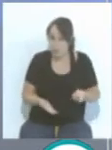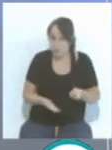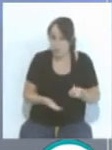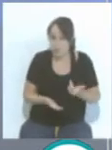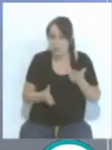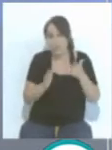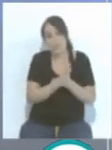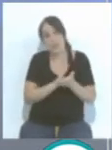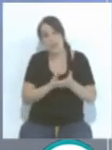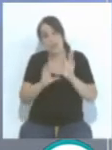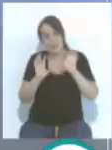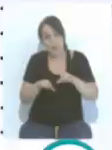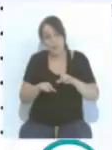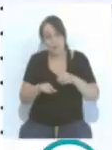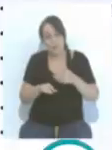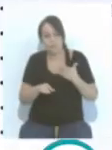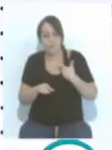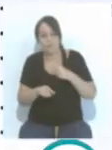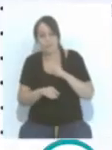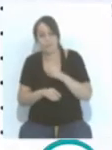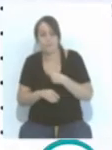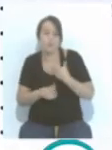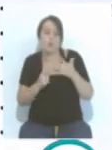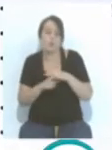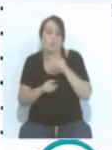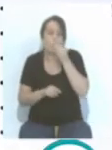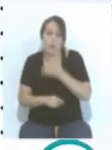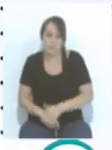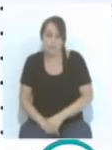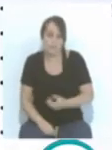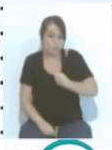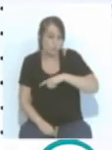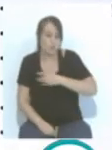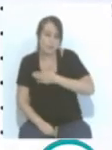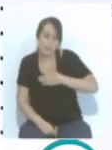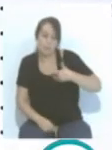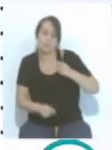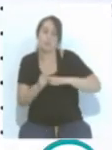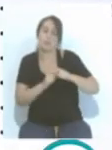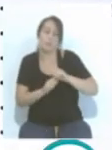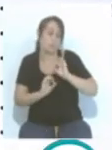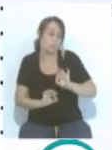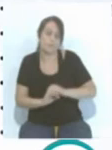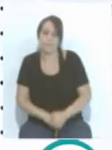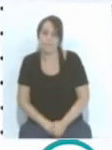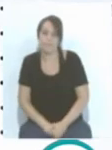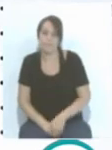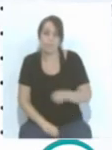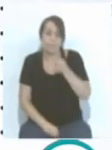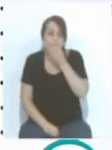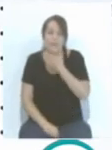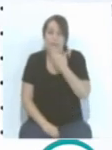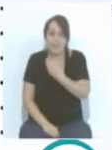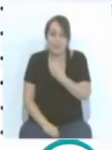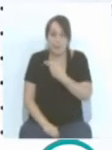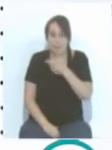el Cádiz Club de Fútbol está bien. Efectivamente, y es lo que queremos precisamente los peñistas, ¿no? Pues muchísimas gracias por